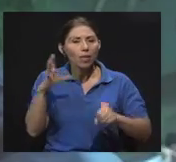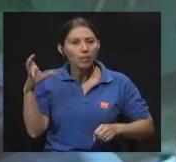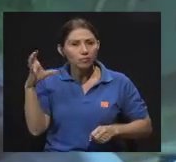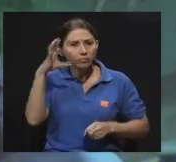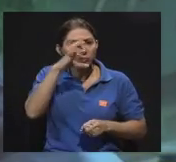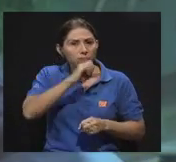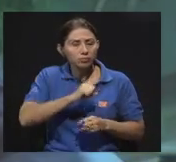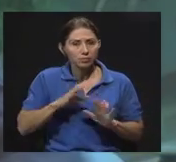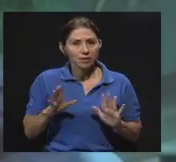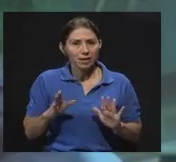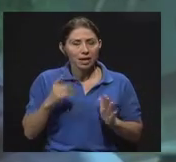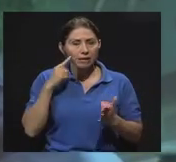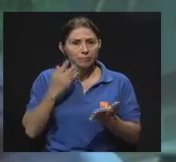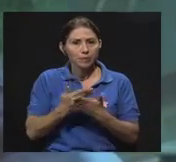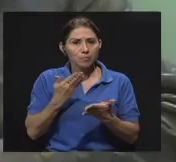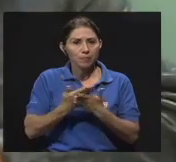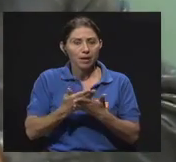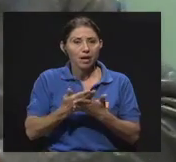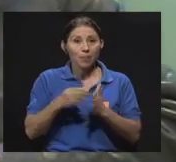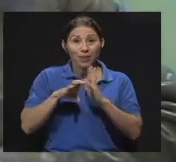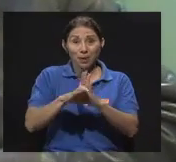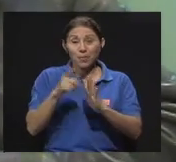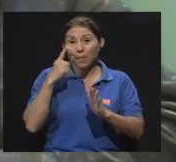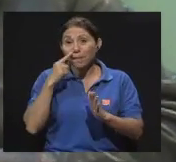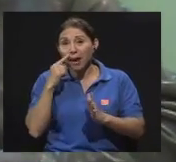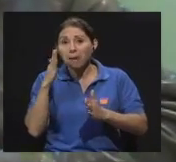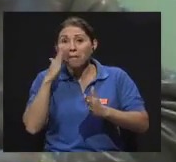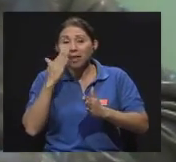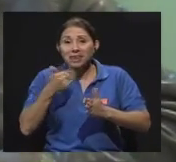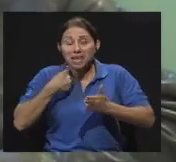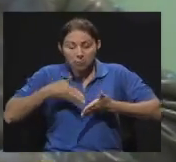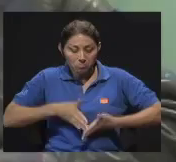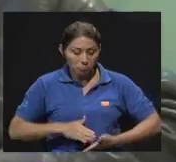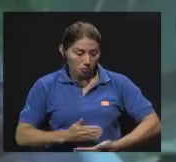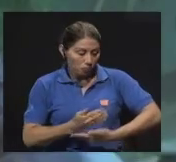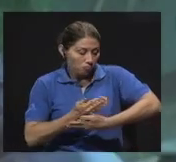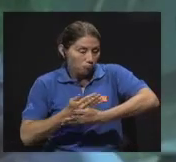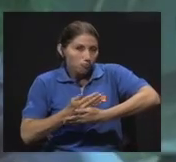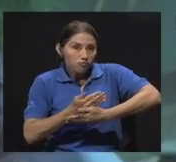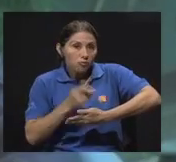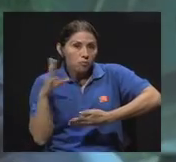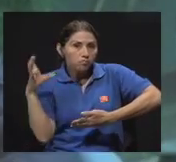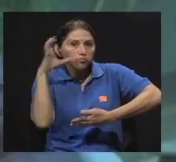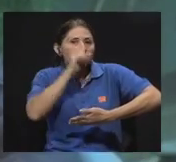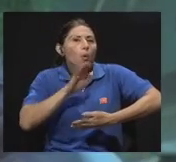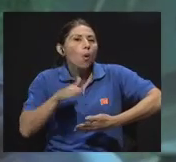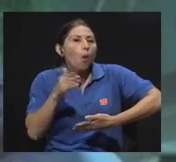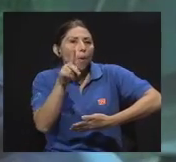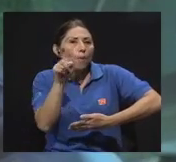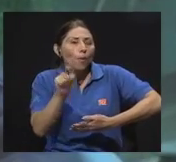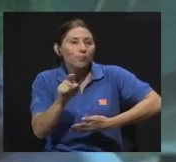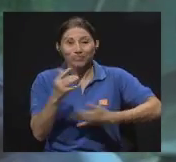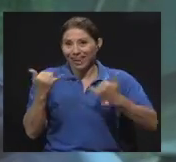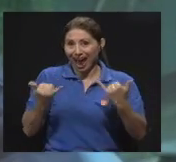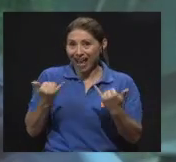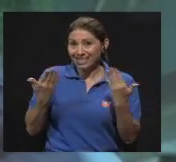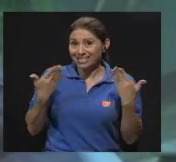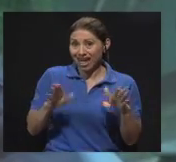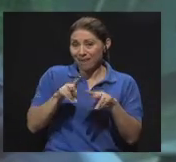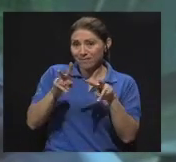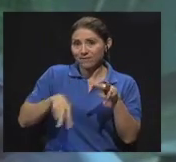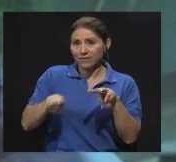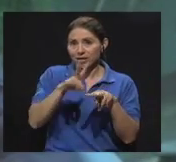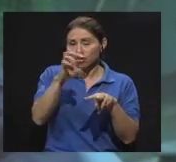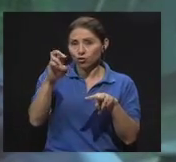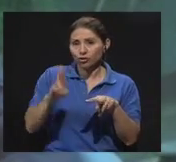para evidenciar esto? ¿Más cuando está papá o mamá con este recién nacido, por ejemplo? ¿Cómo no? Ahorita tenemos la ventaja que ya en Costa